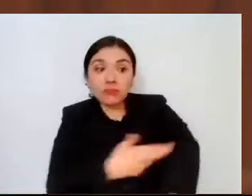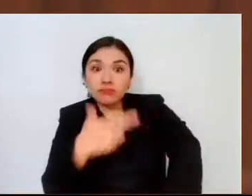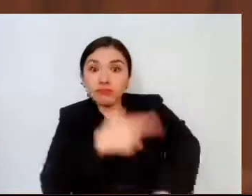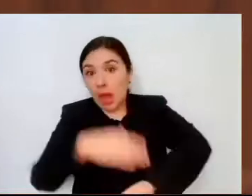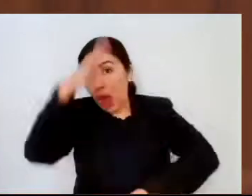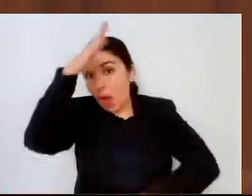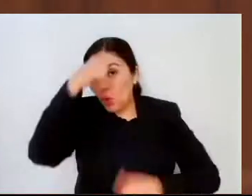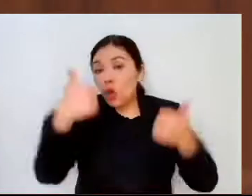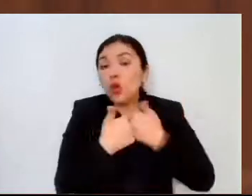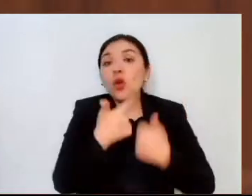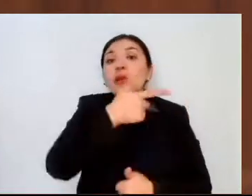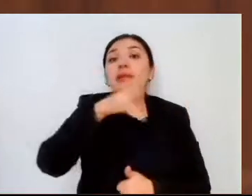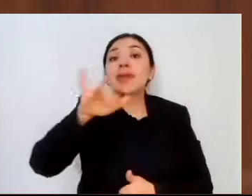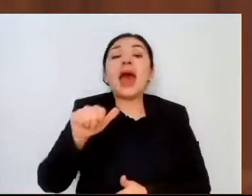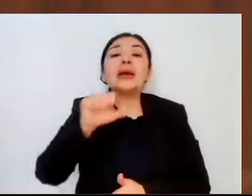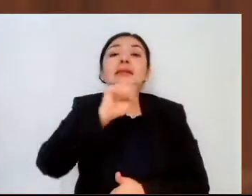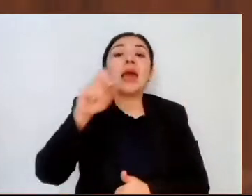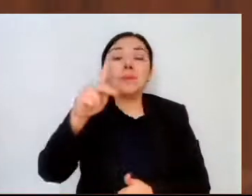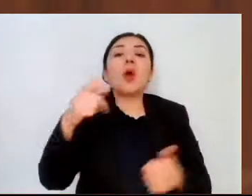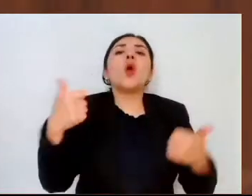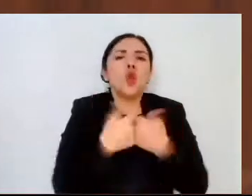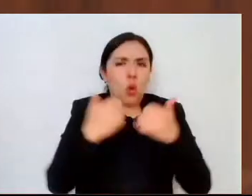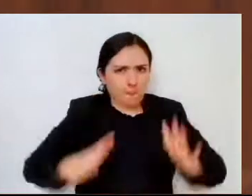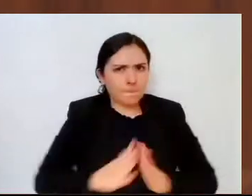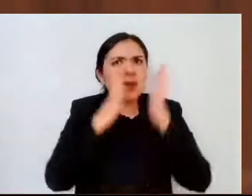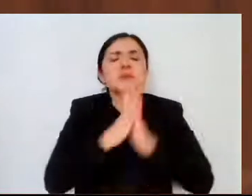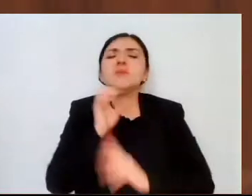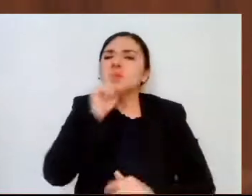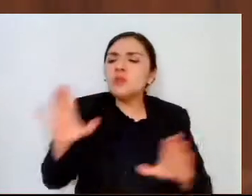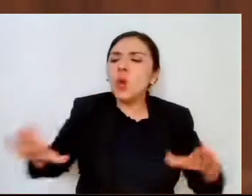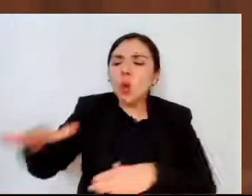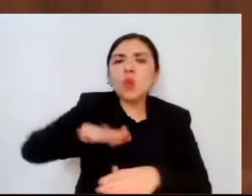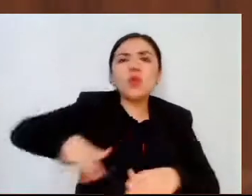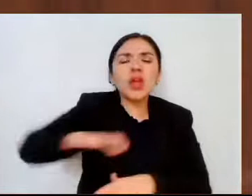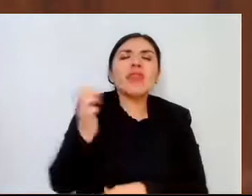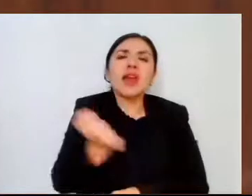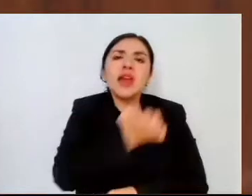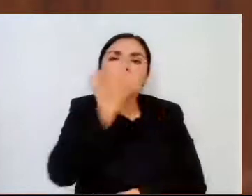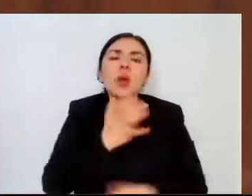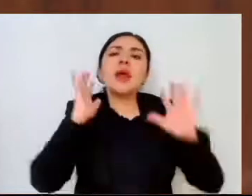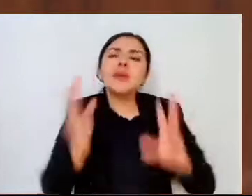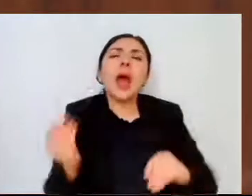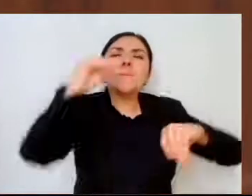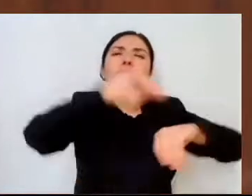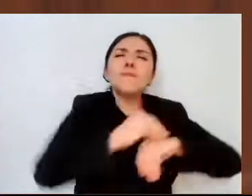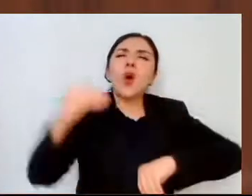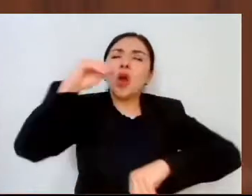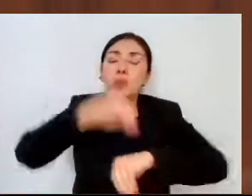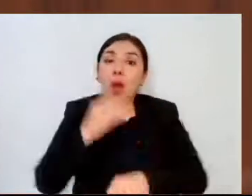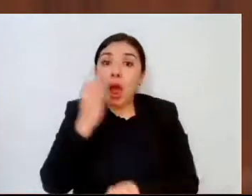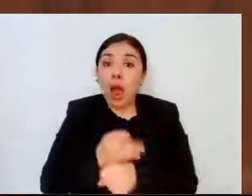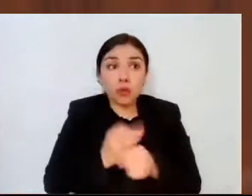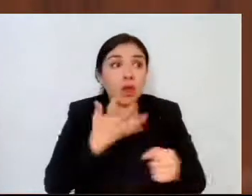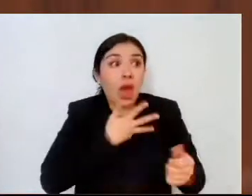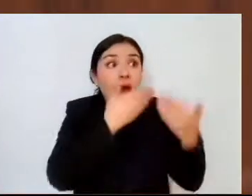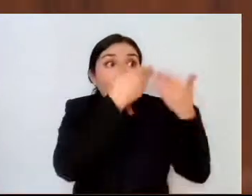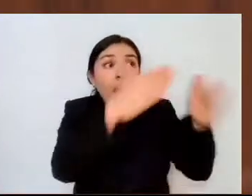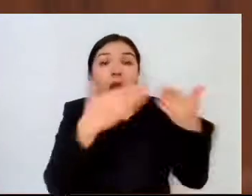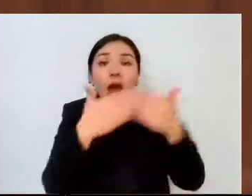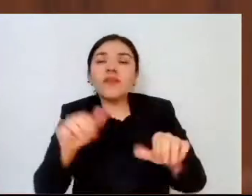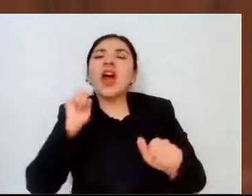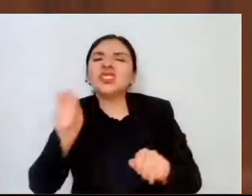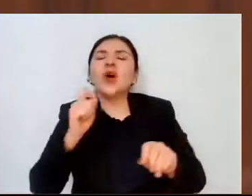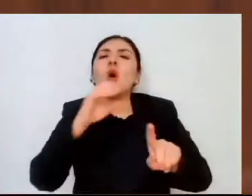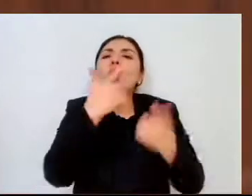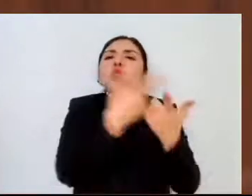de la SEP. Con la participación de la comunidad escolar, se instalaron y están operando los comités de salud